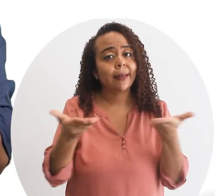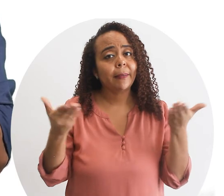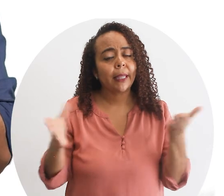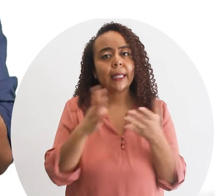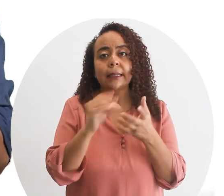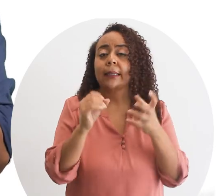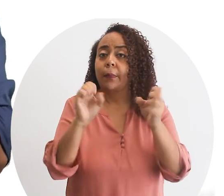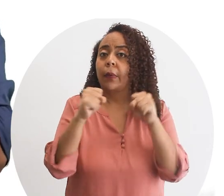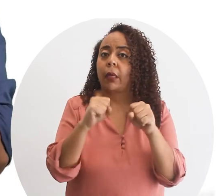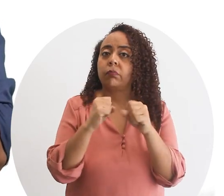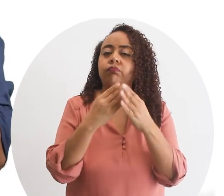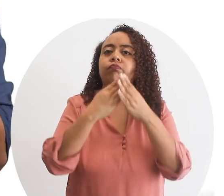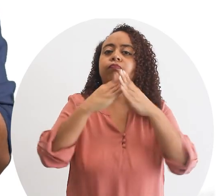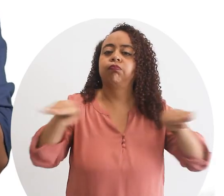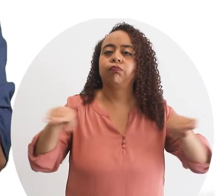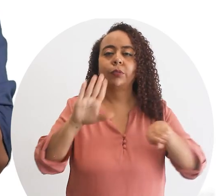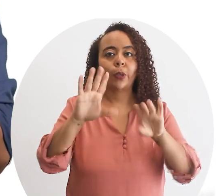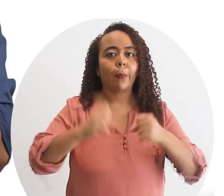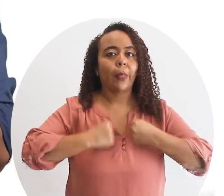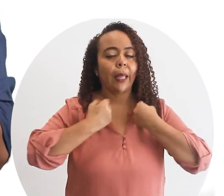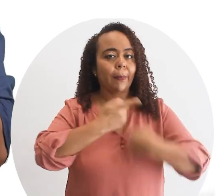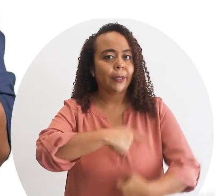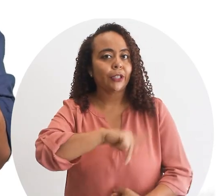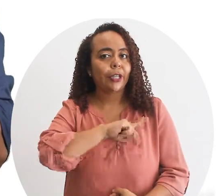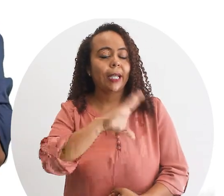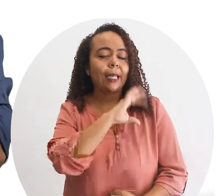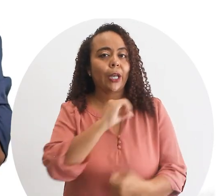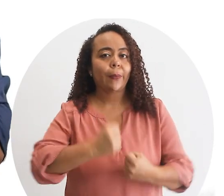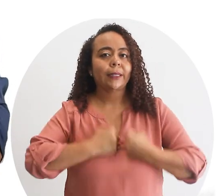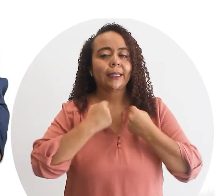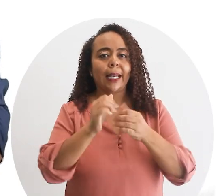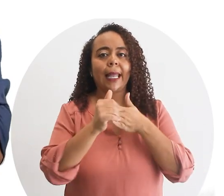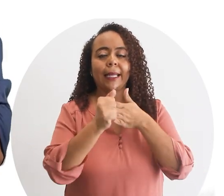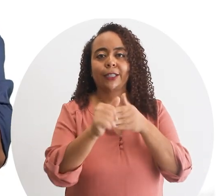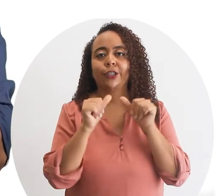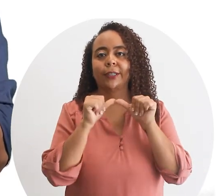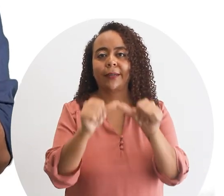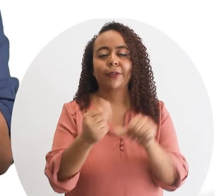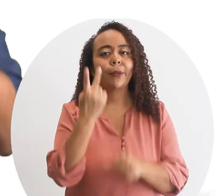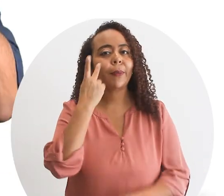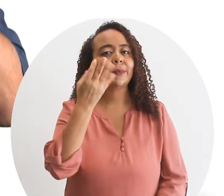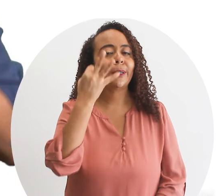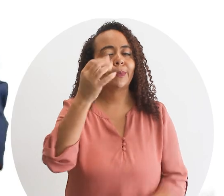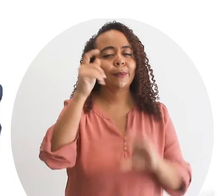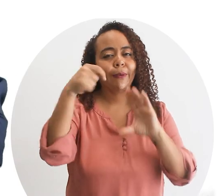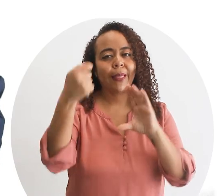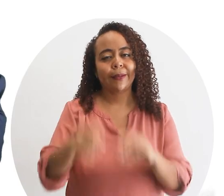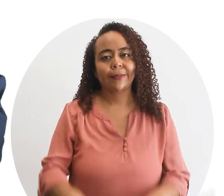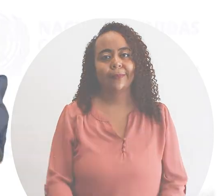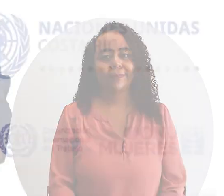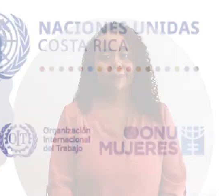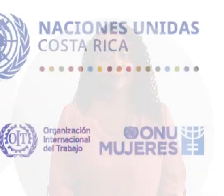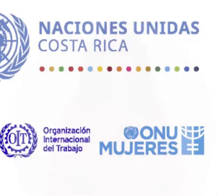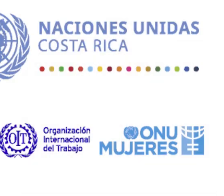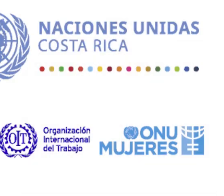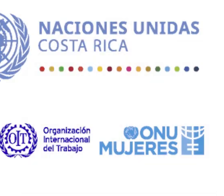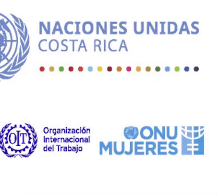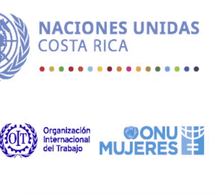herramientas y se atrevan a desbloquear su poder personal y convertirse en liderazgo sostenible nos vemos en el próximo vídeo